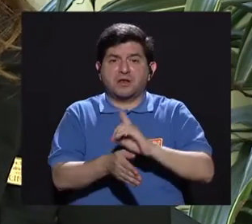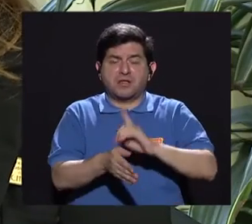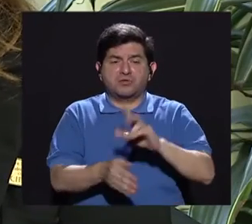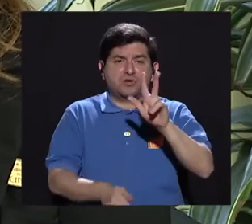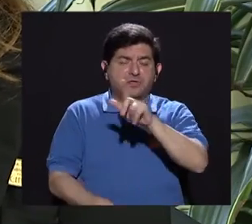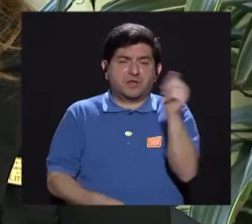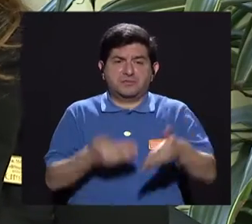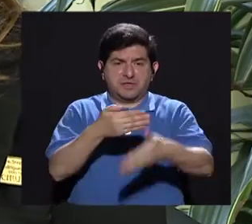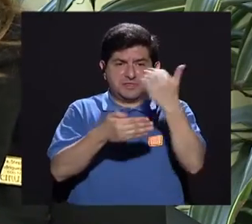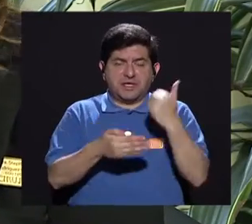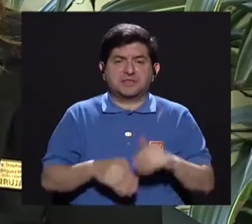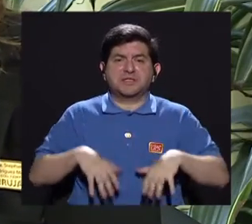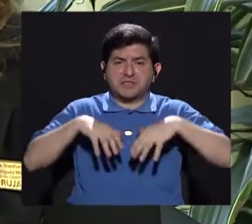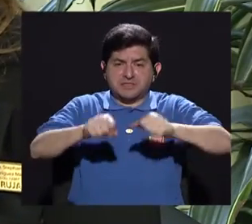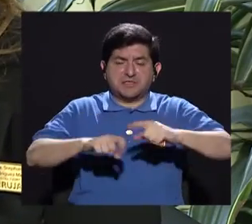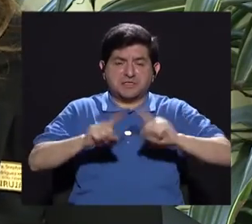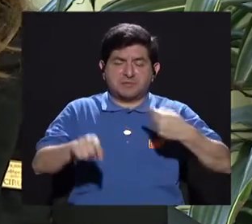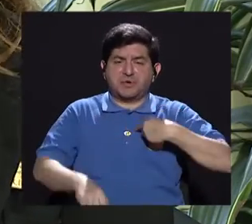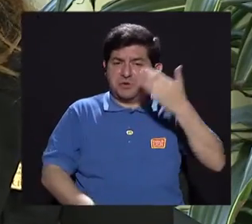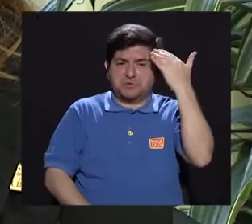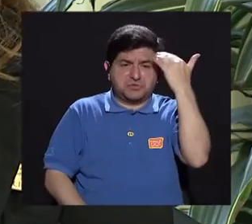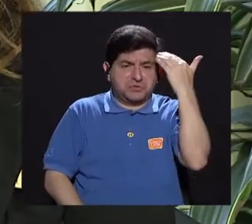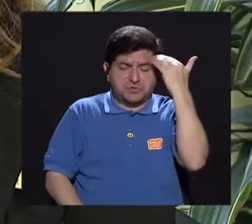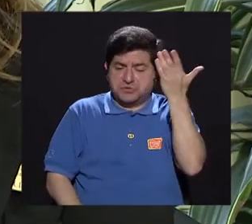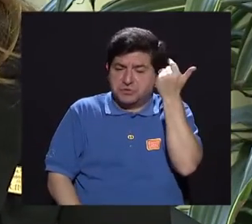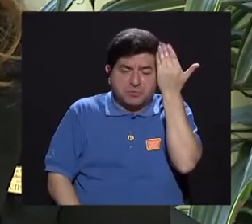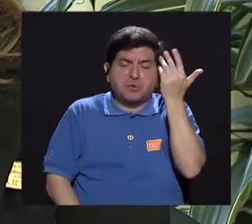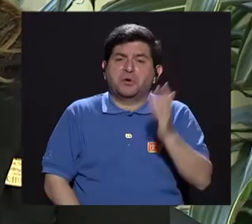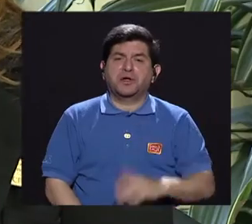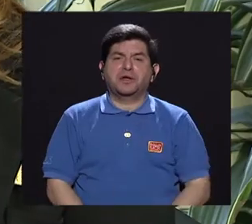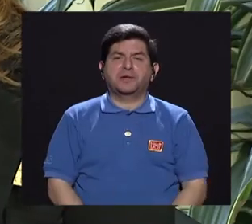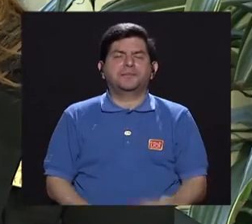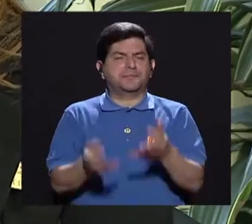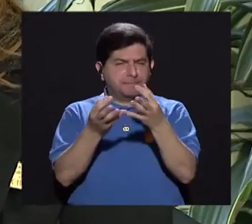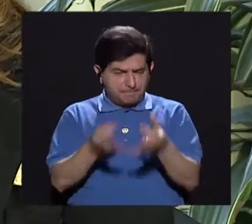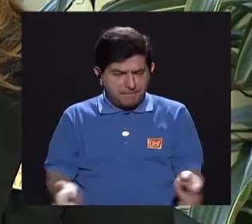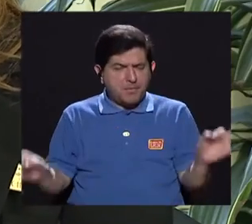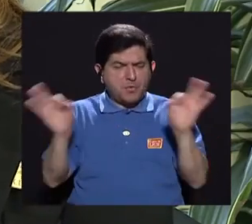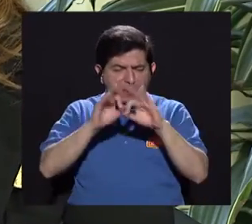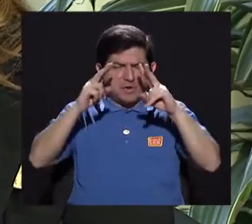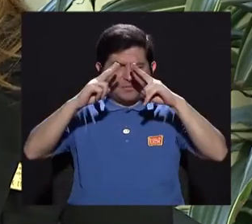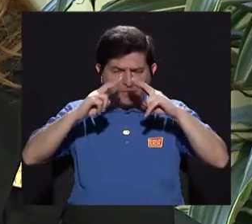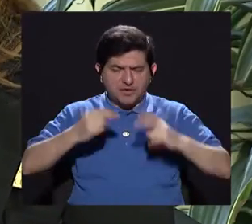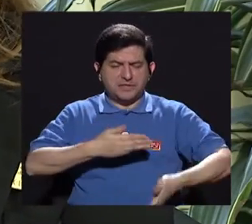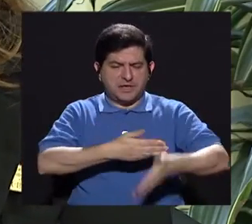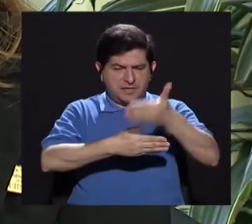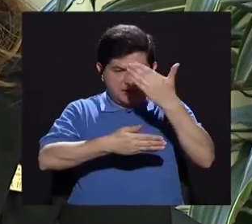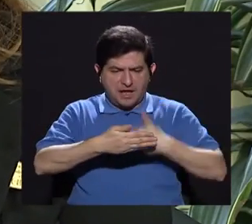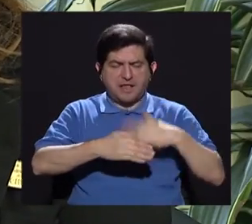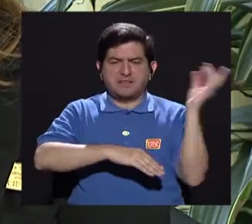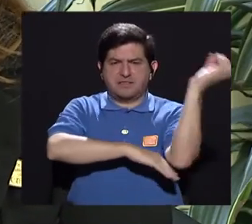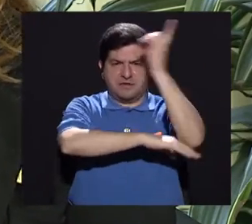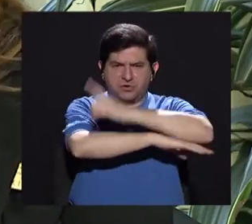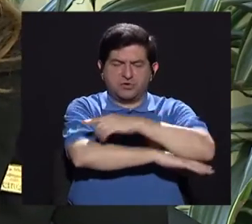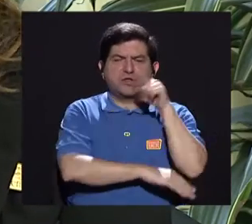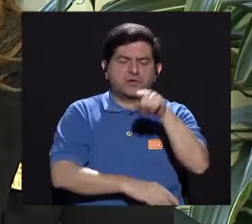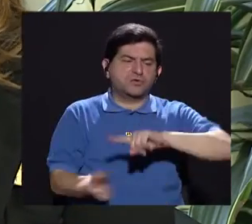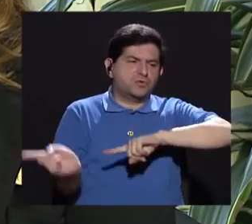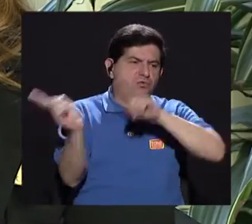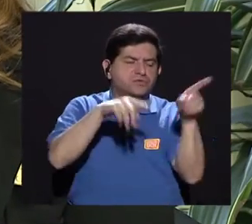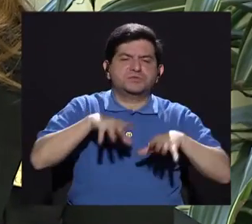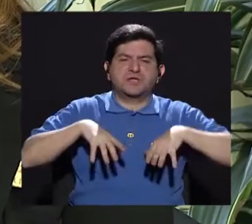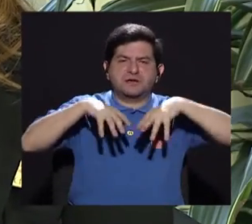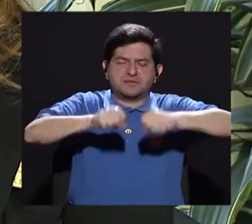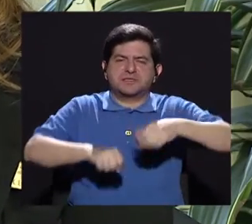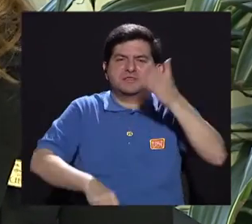doctora que me vio hace tres meses me dio la cita, pero yo la verdad no sé para qué era esta cita. Entonces sí es importante que revisara el día antes para qué va a ir